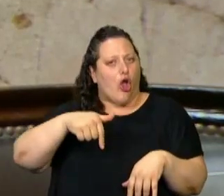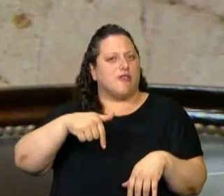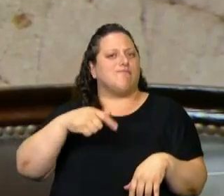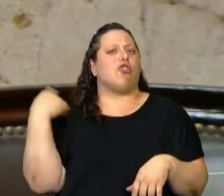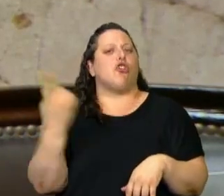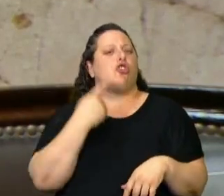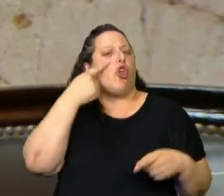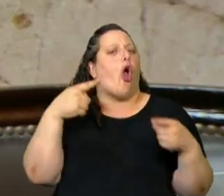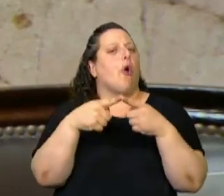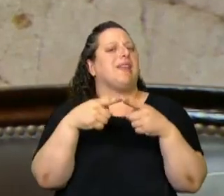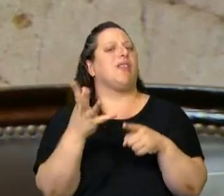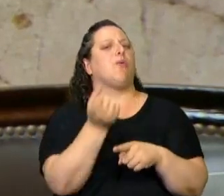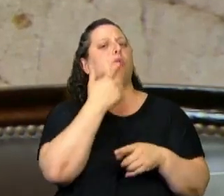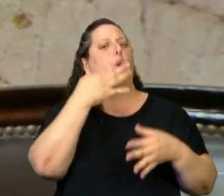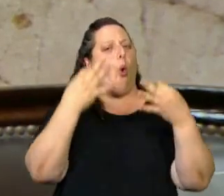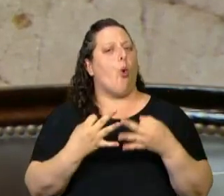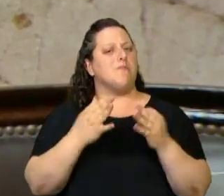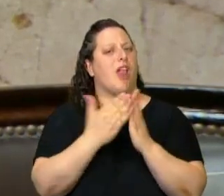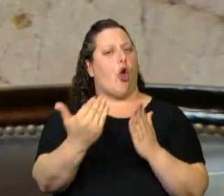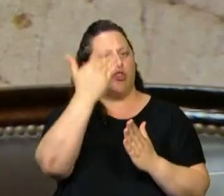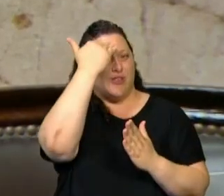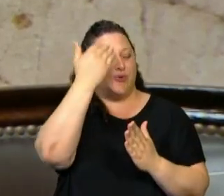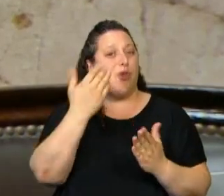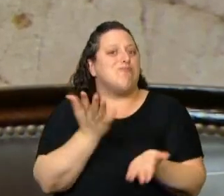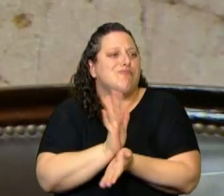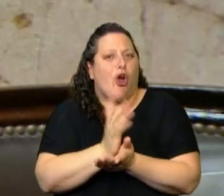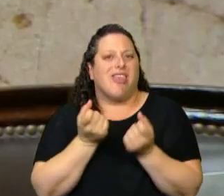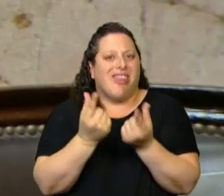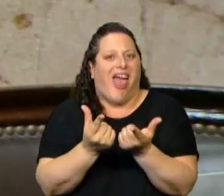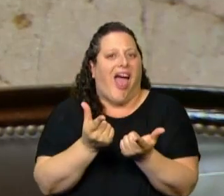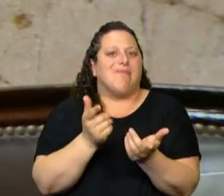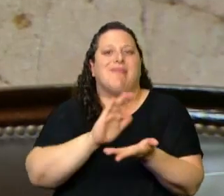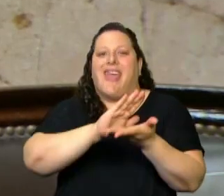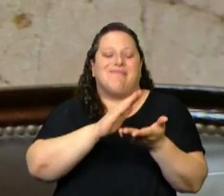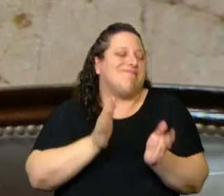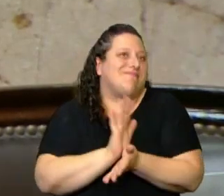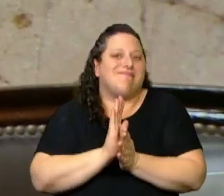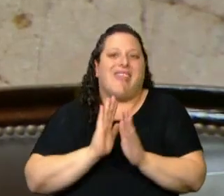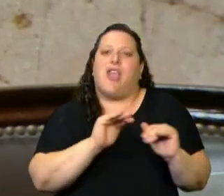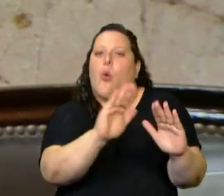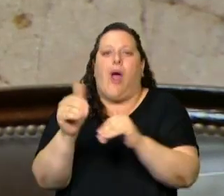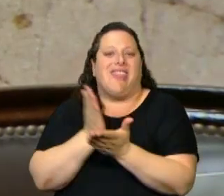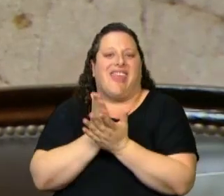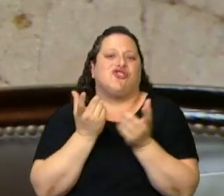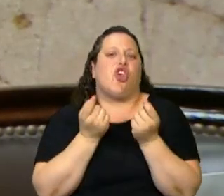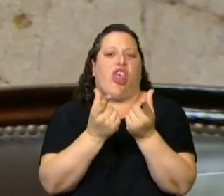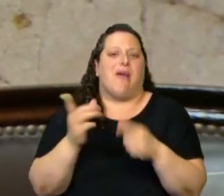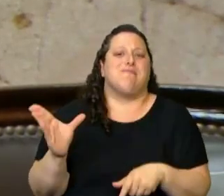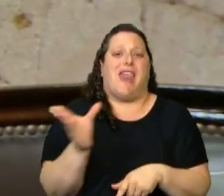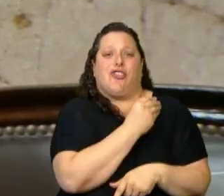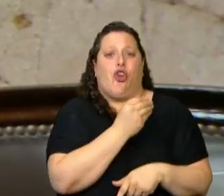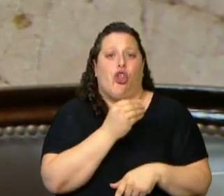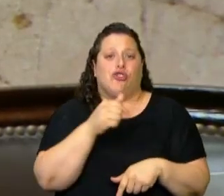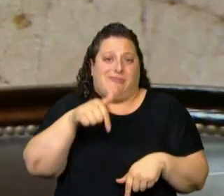porque se supone que nosotros tenemos que garantizar la igualdad de derechos, igualdad de oportunidades, lo dice nuestra Constitución, no lo venimos haciendo,